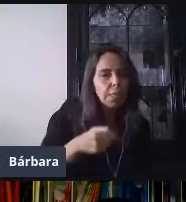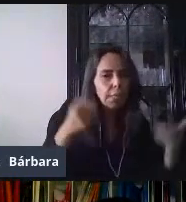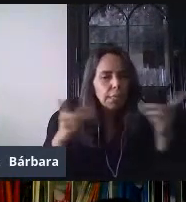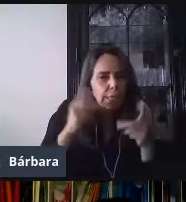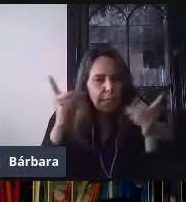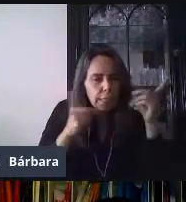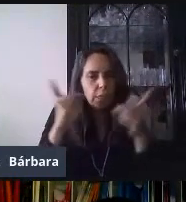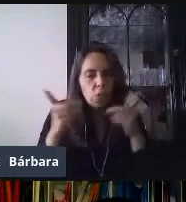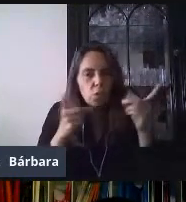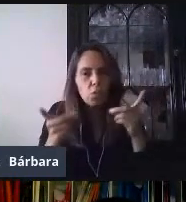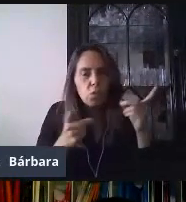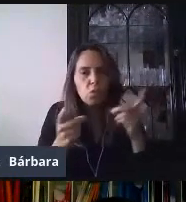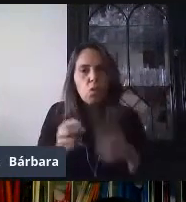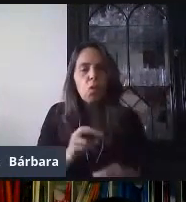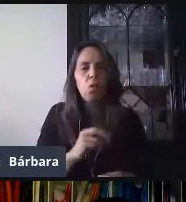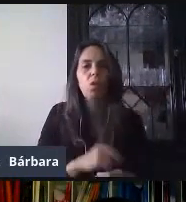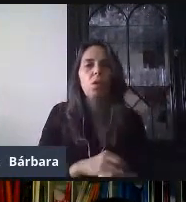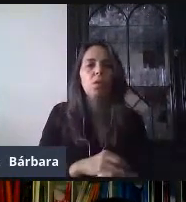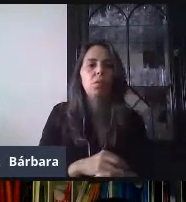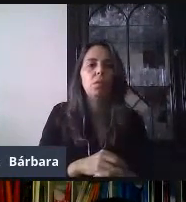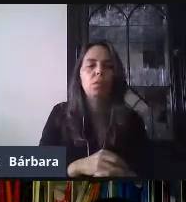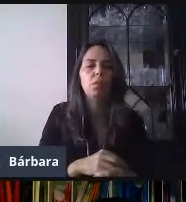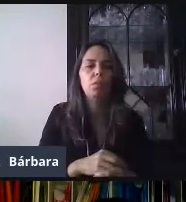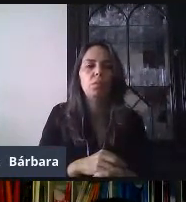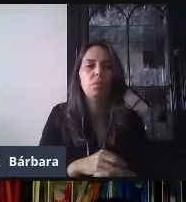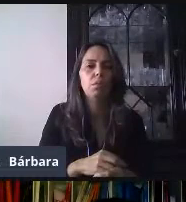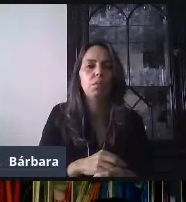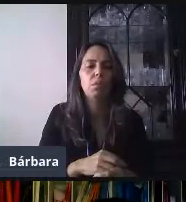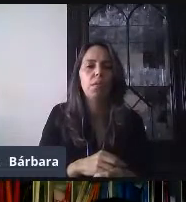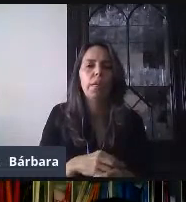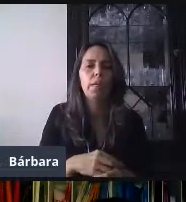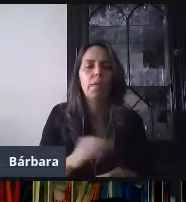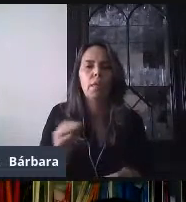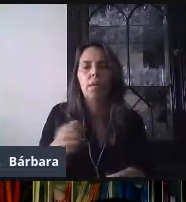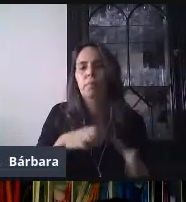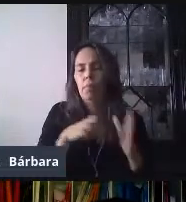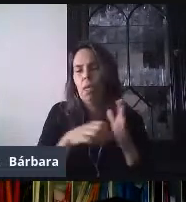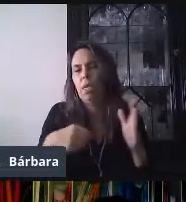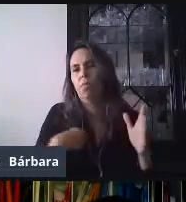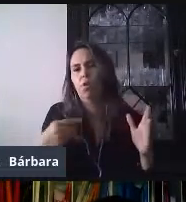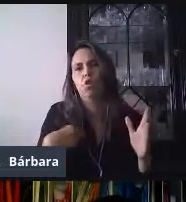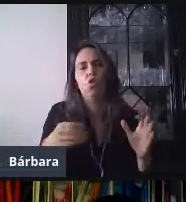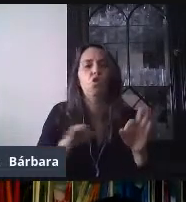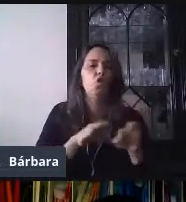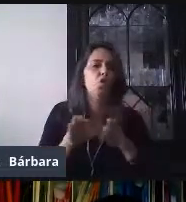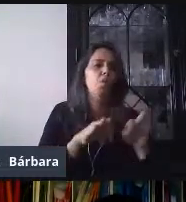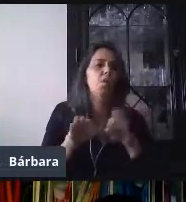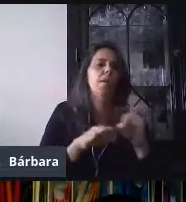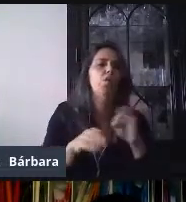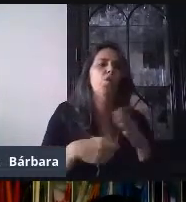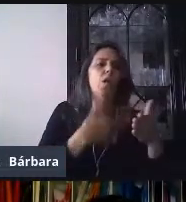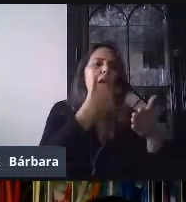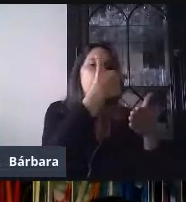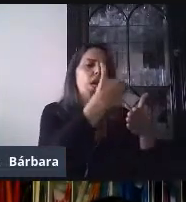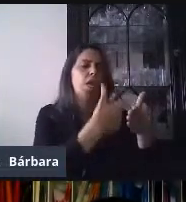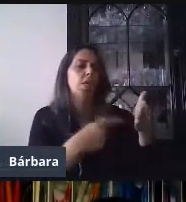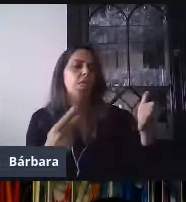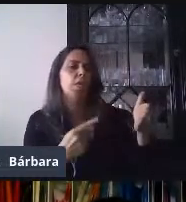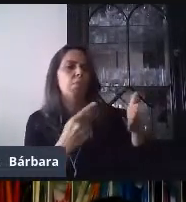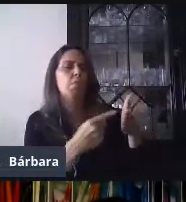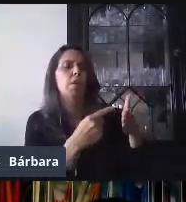adelante. Pero nos están diciendo, ¿qué pasa si yo estoy trabajando mi formulario? Y ya llevo 15 preguntas. Pero ¿sabes qué? Porque